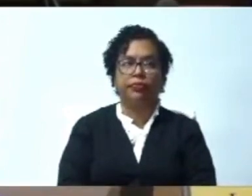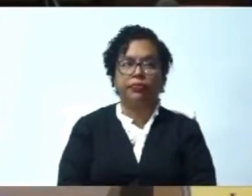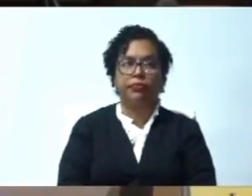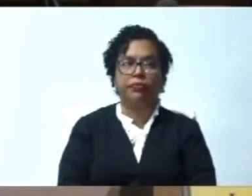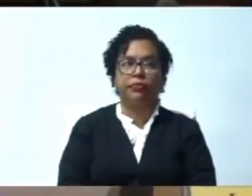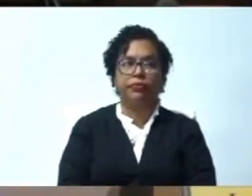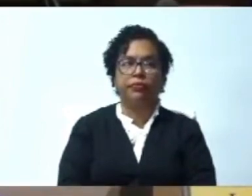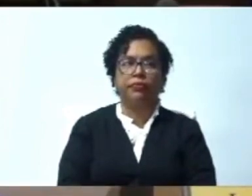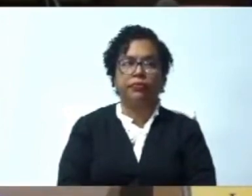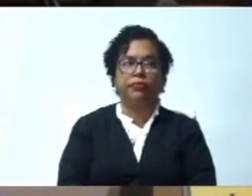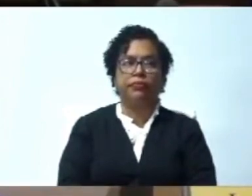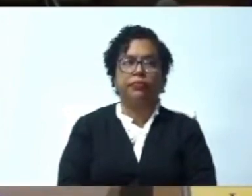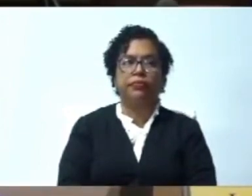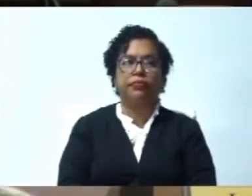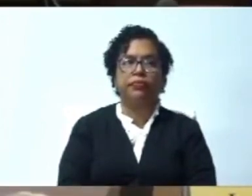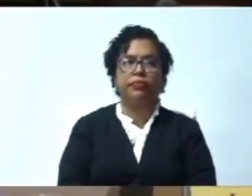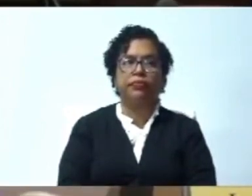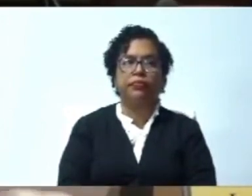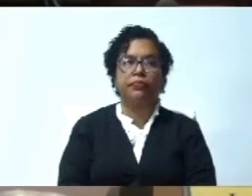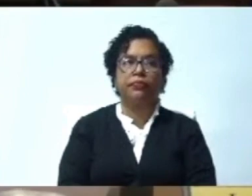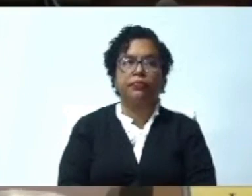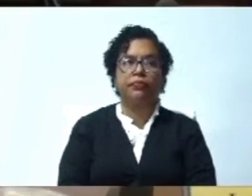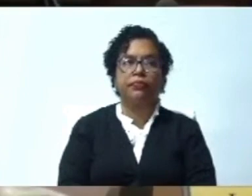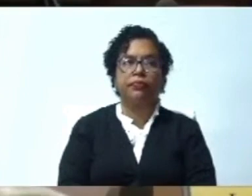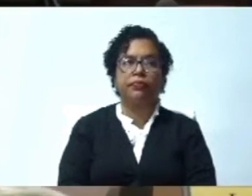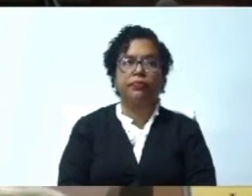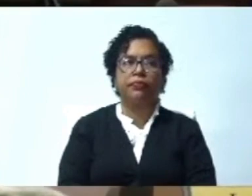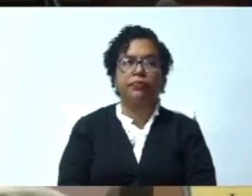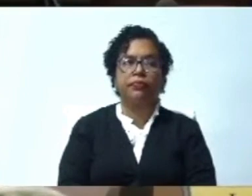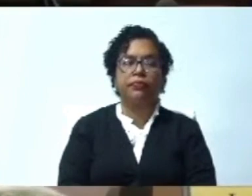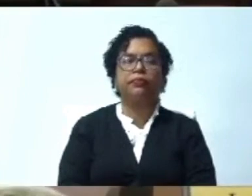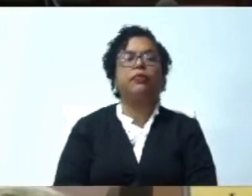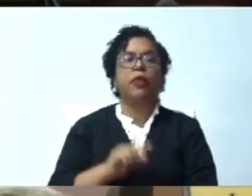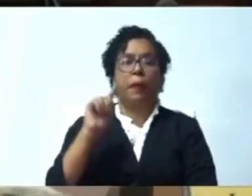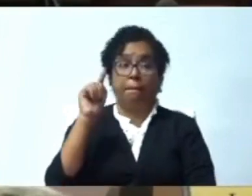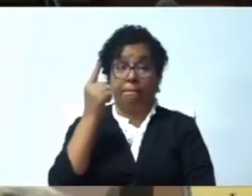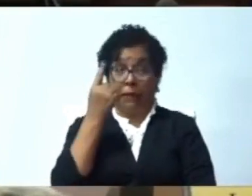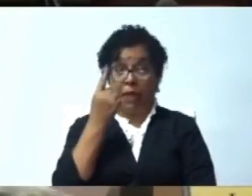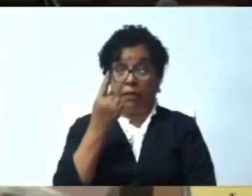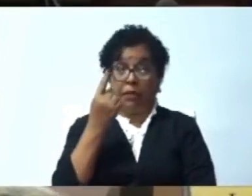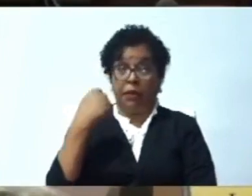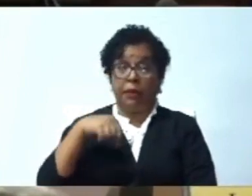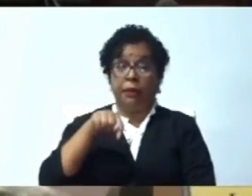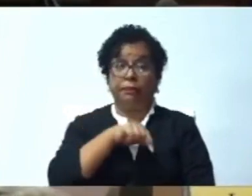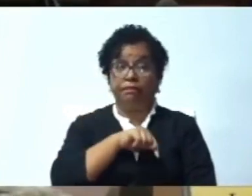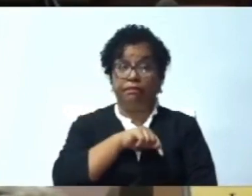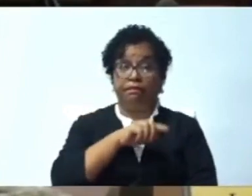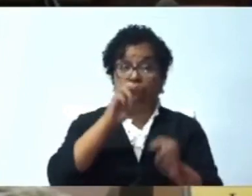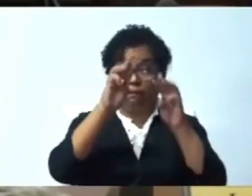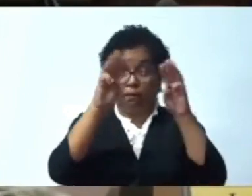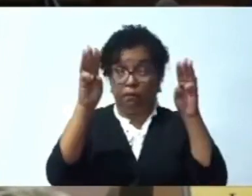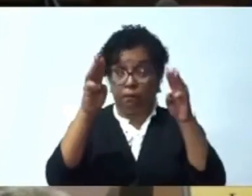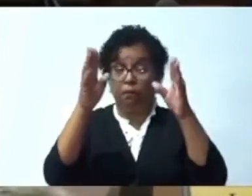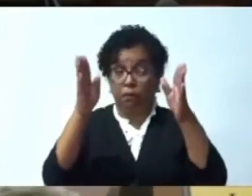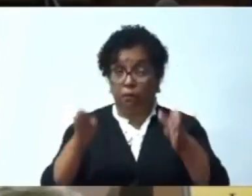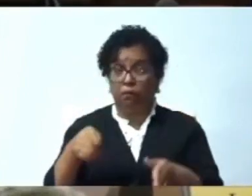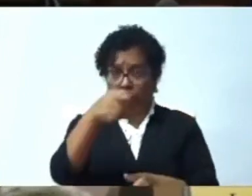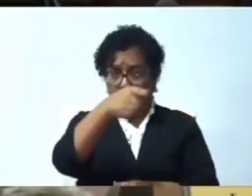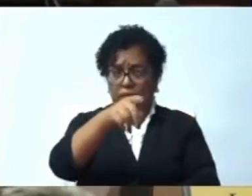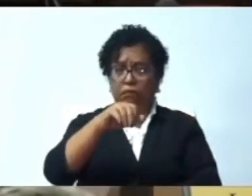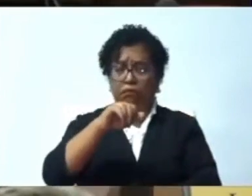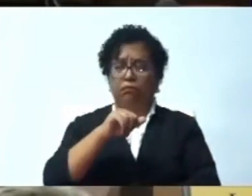escuchamos al Ministro de Energía y Minas, el ingeniero Antonio Almonte,